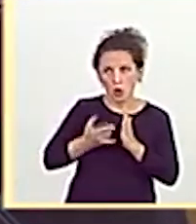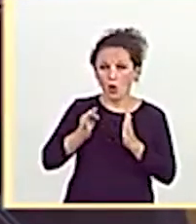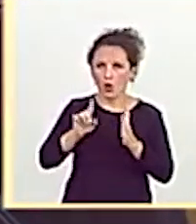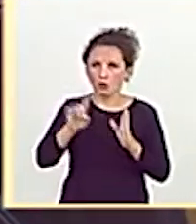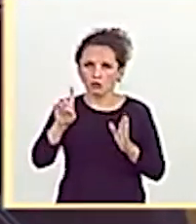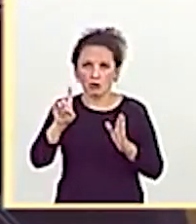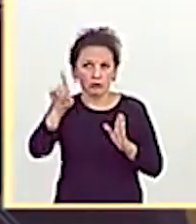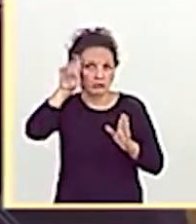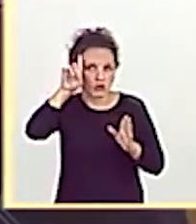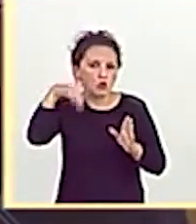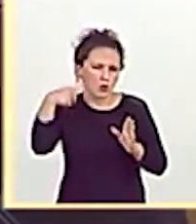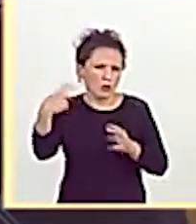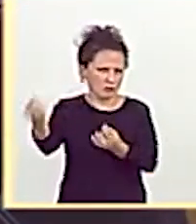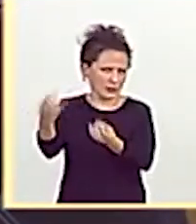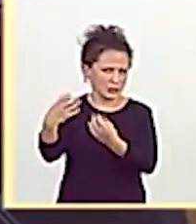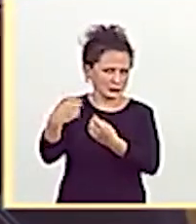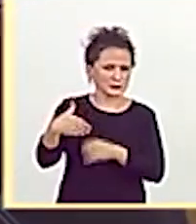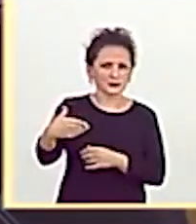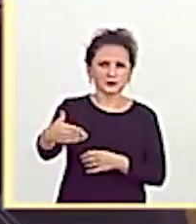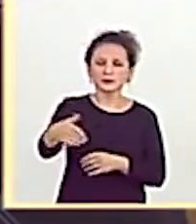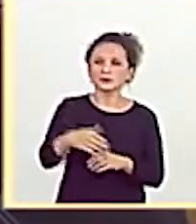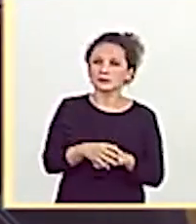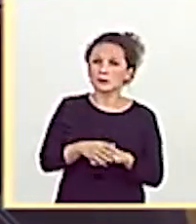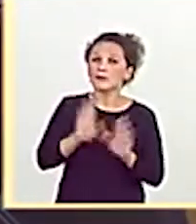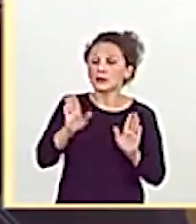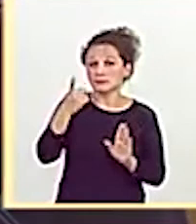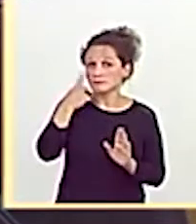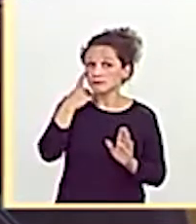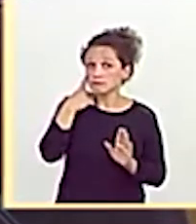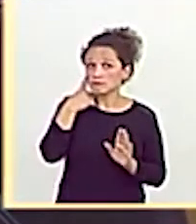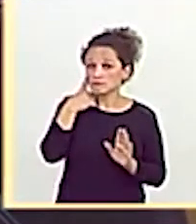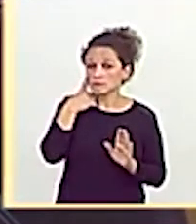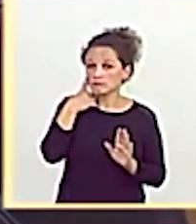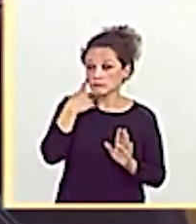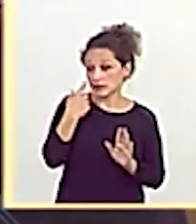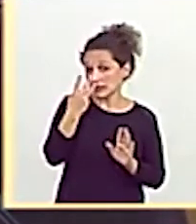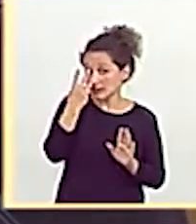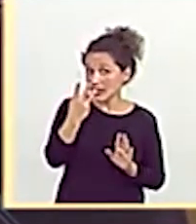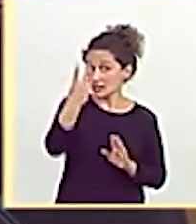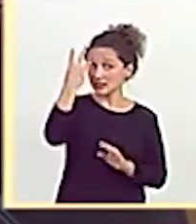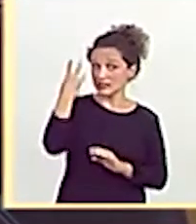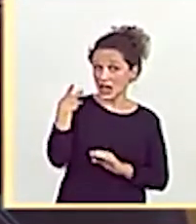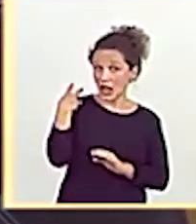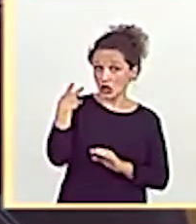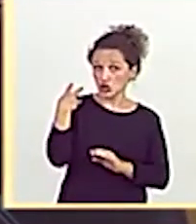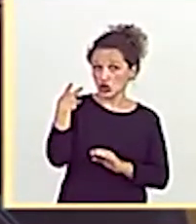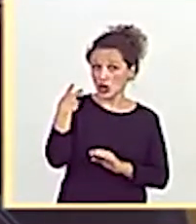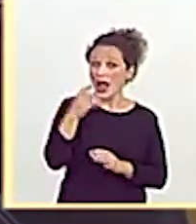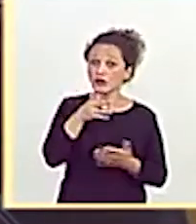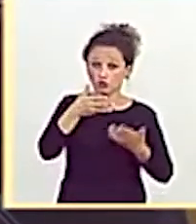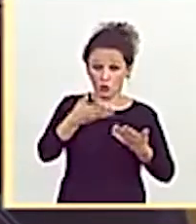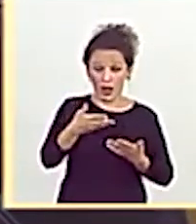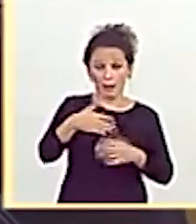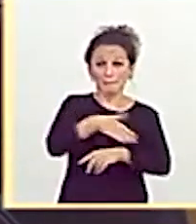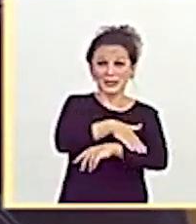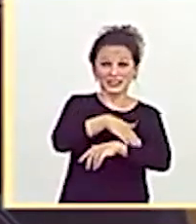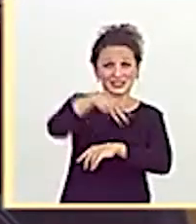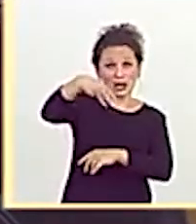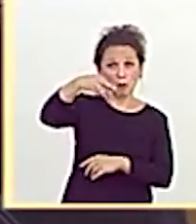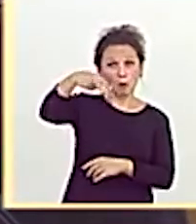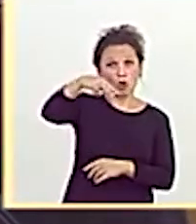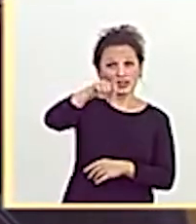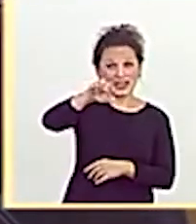ya nos lo contarán Y miren, pues miren, hace tres años la ahora ministra Montero firmaba una